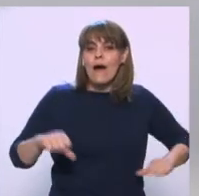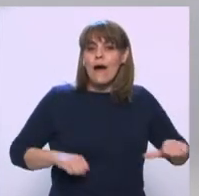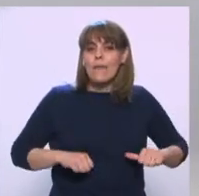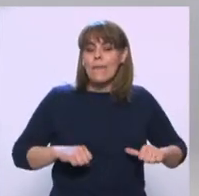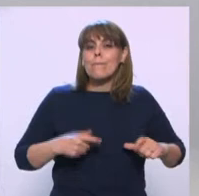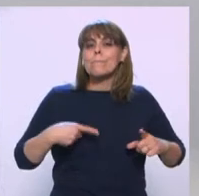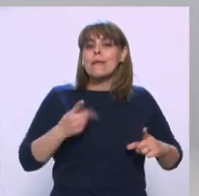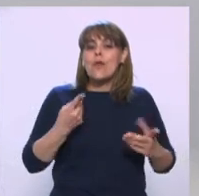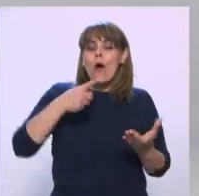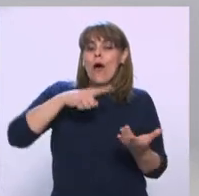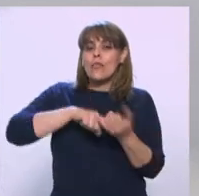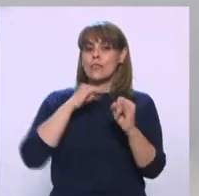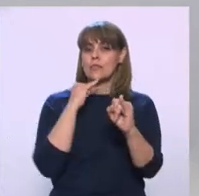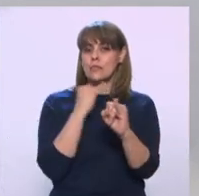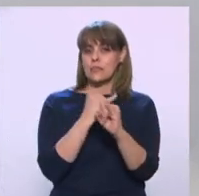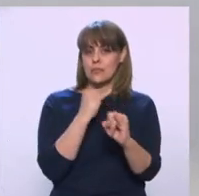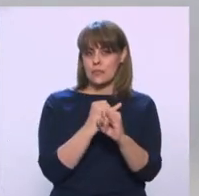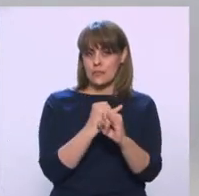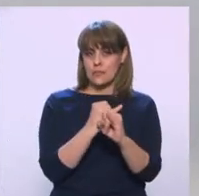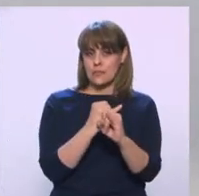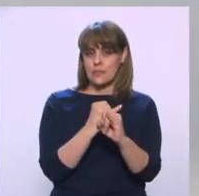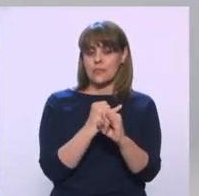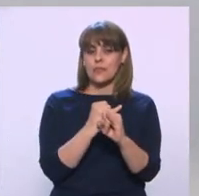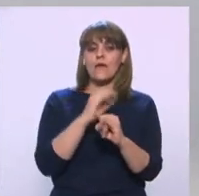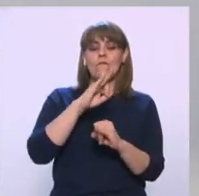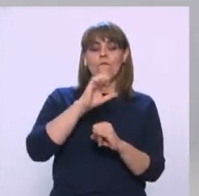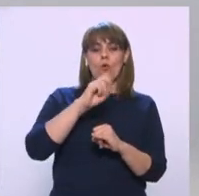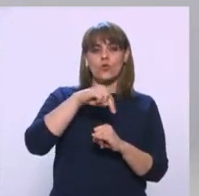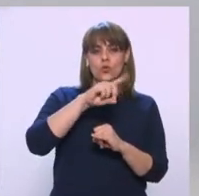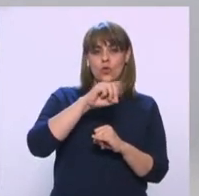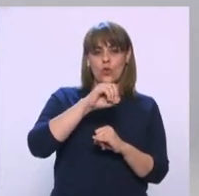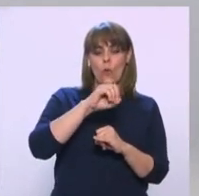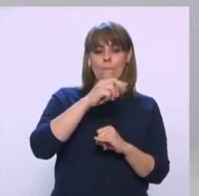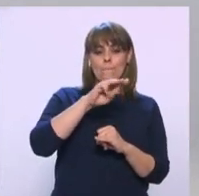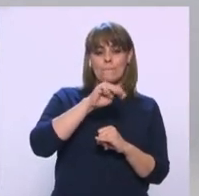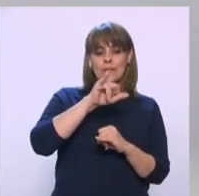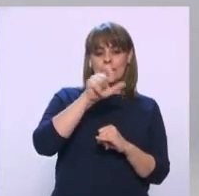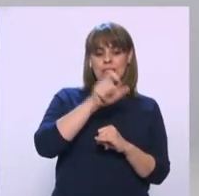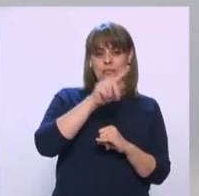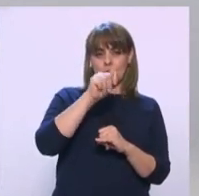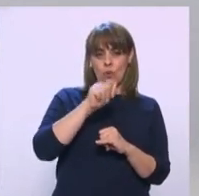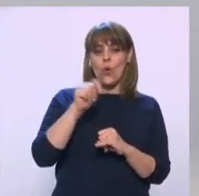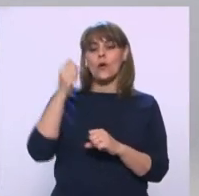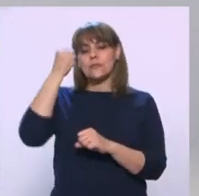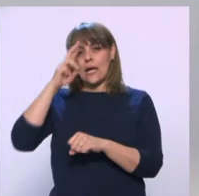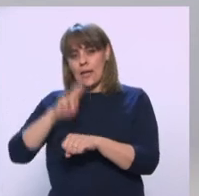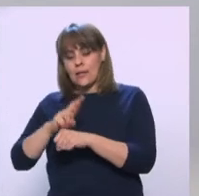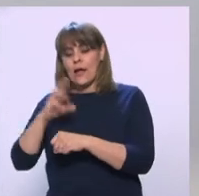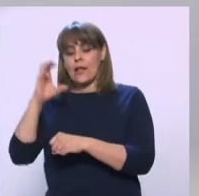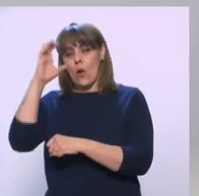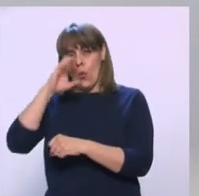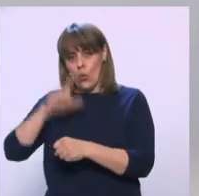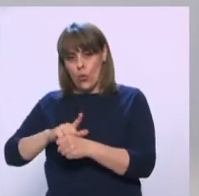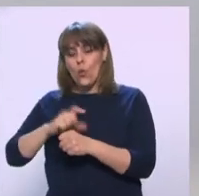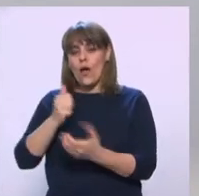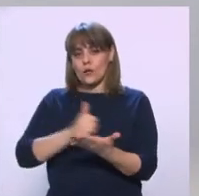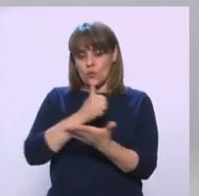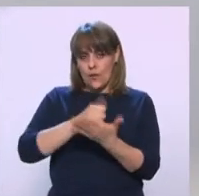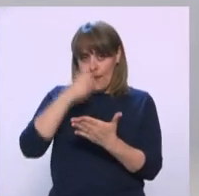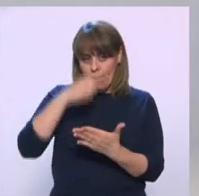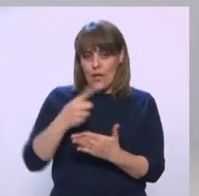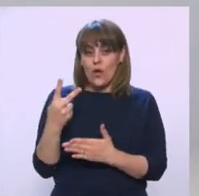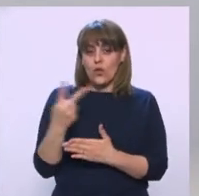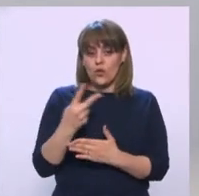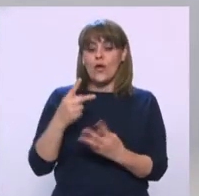virtuales que tanto el Fondo Mixto como la Secretaría de Cultura del Gobierno de la Ciudad